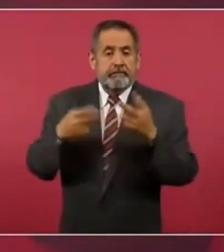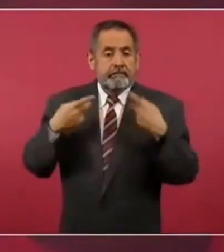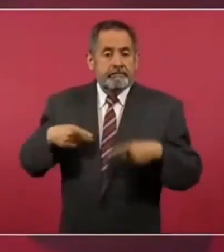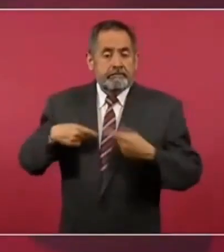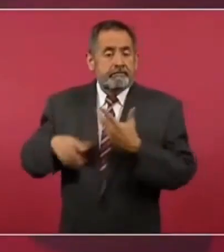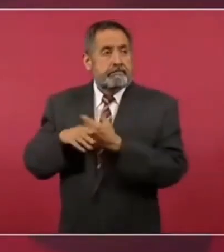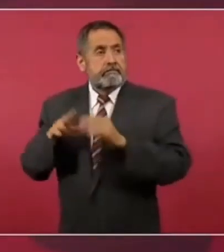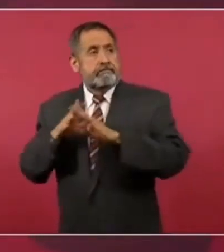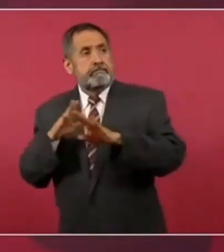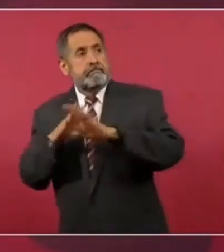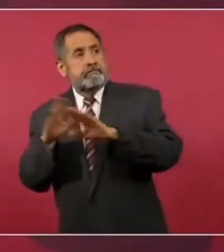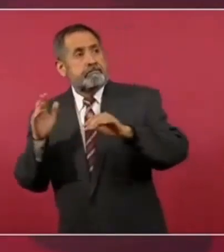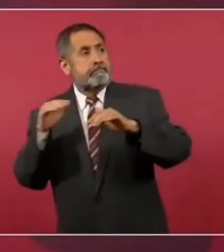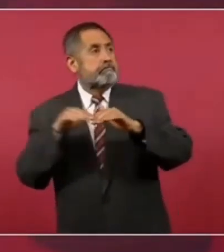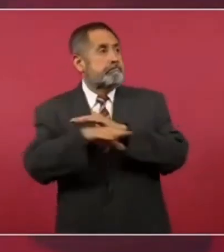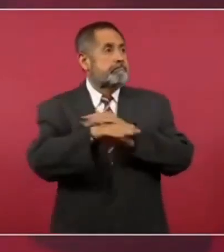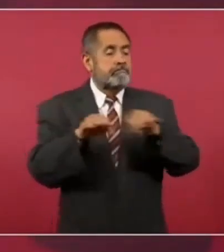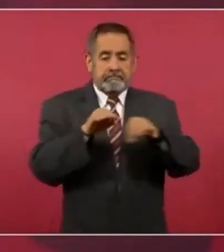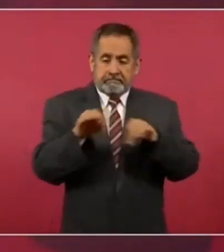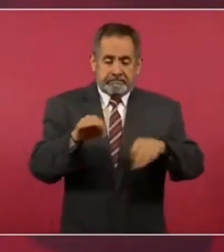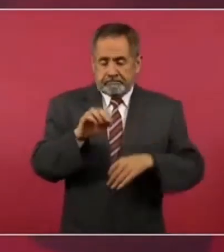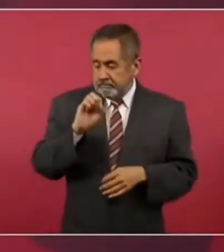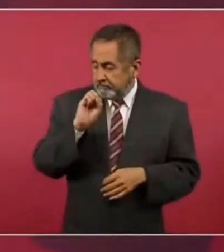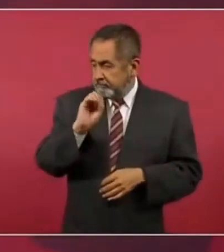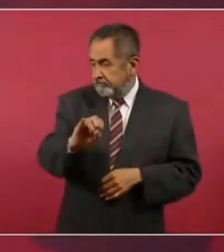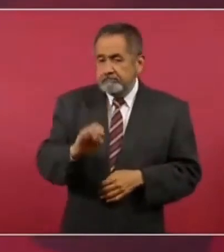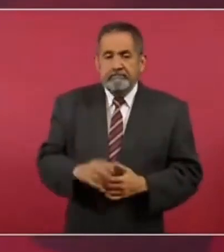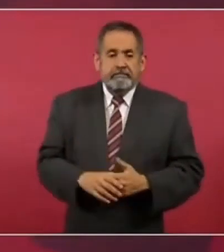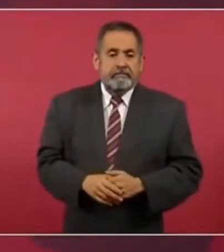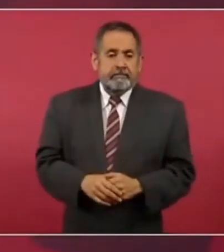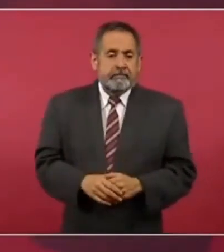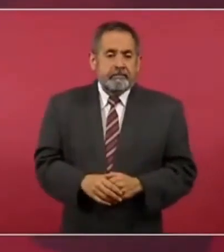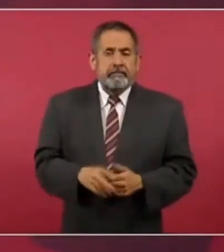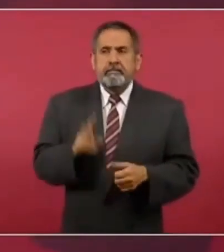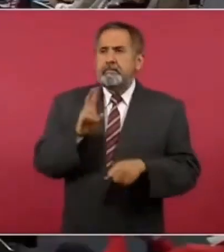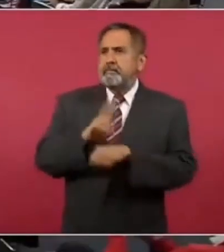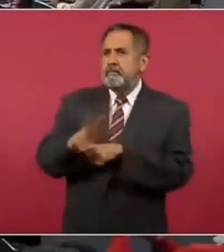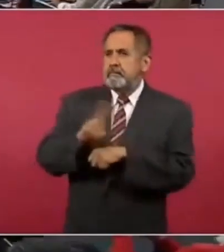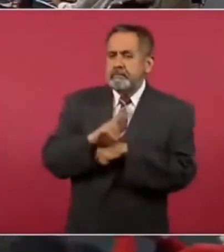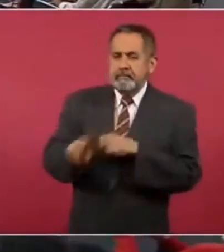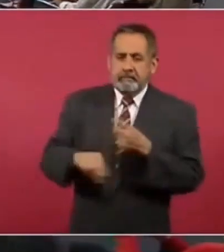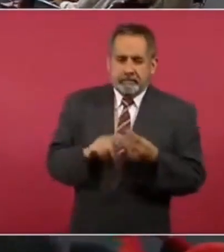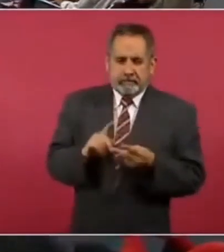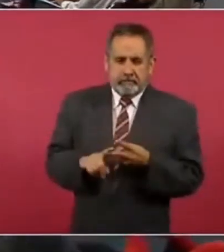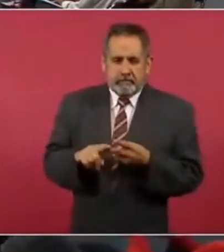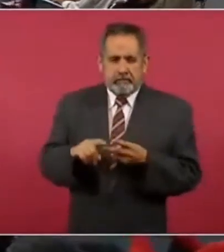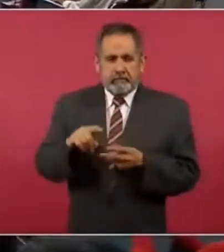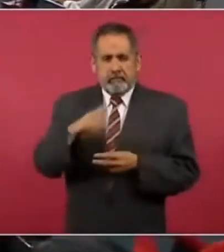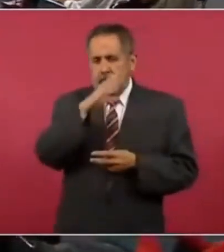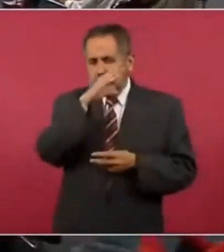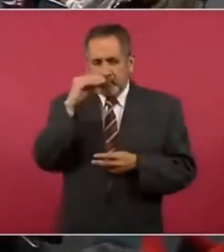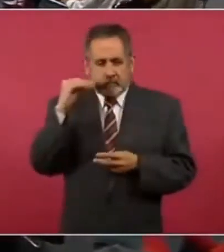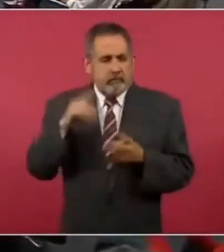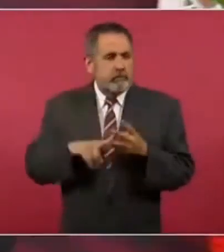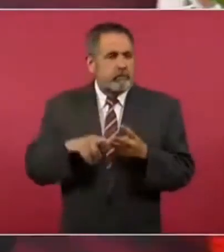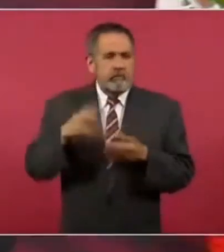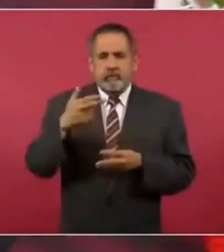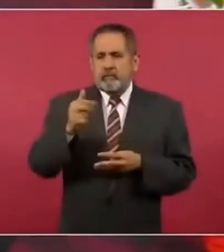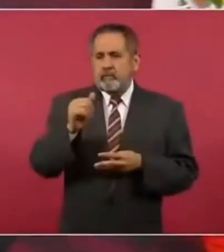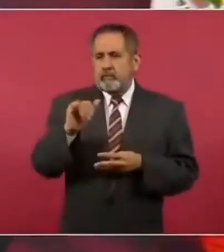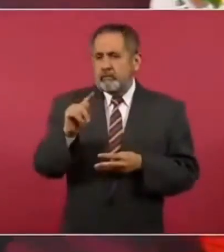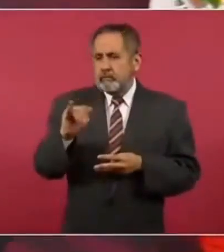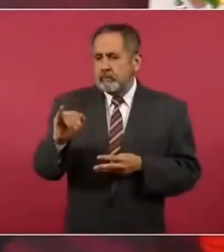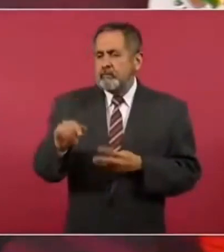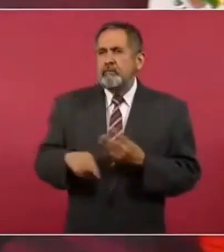mil migrantes de Venezuela, Cuba, Haití,